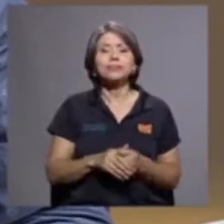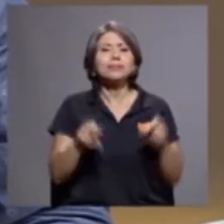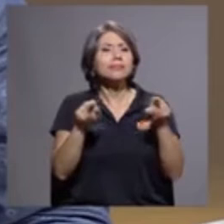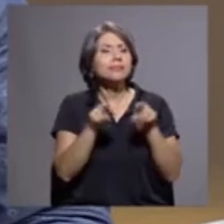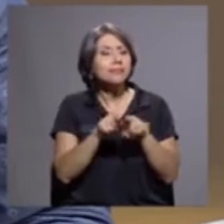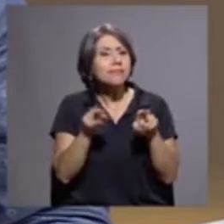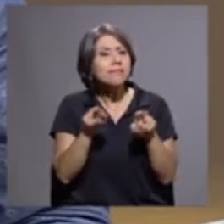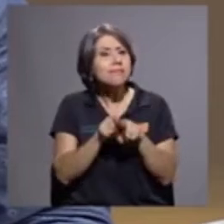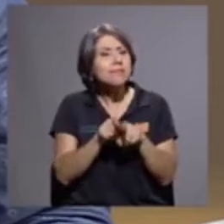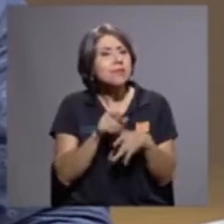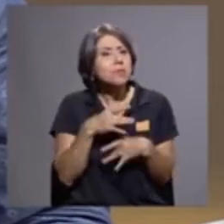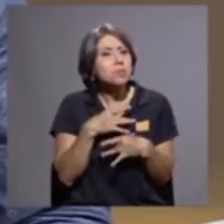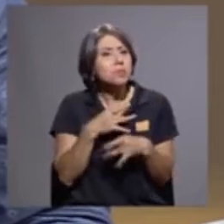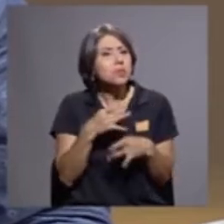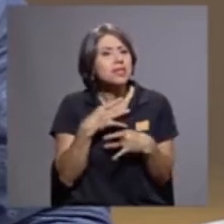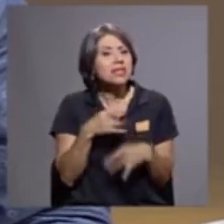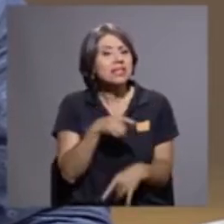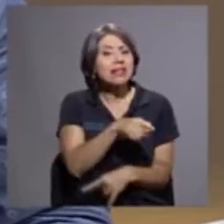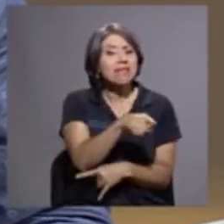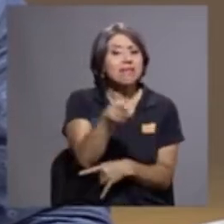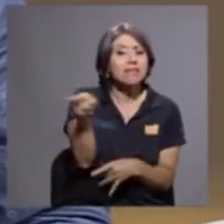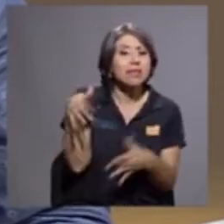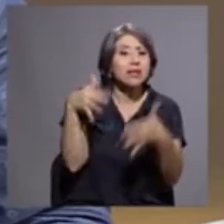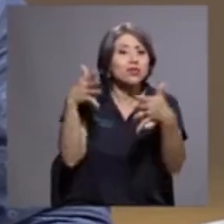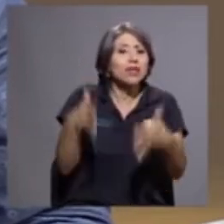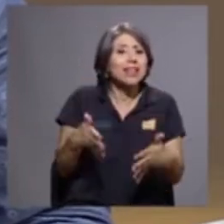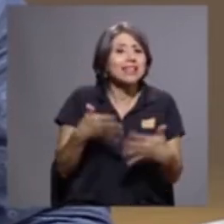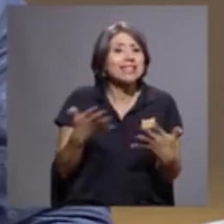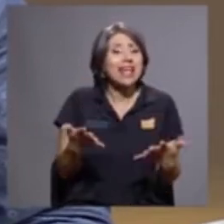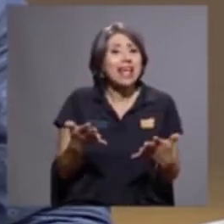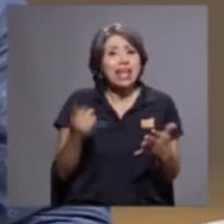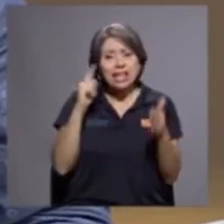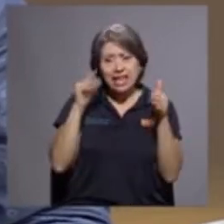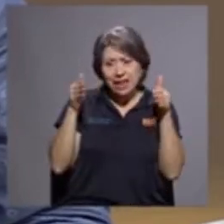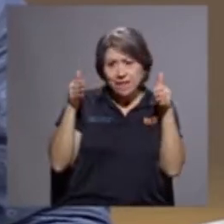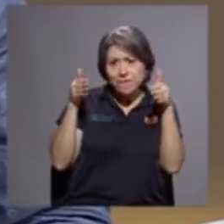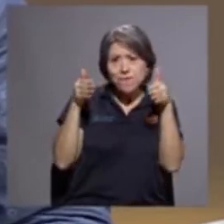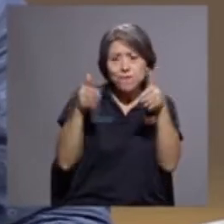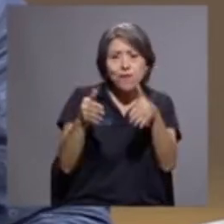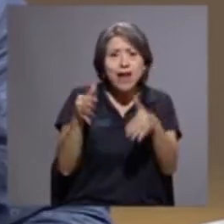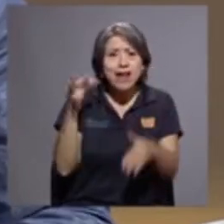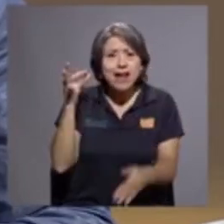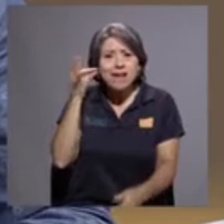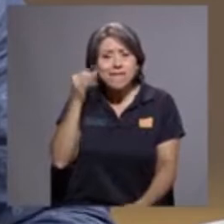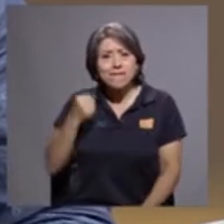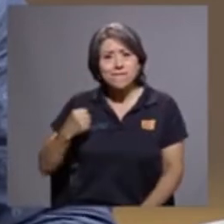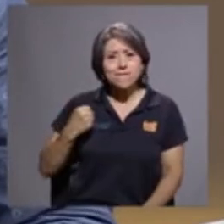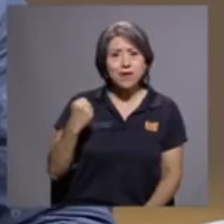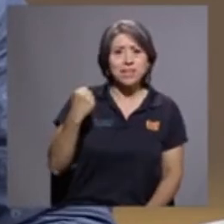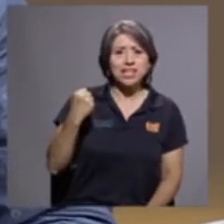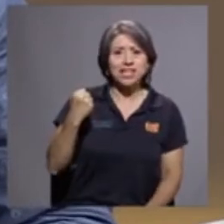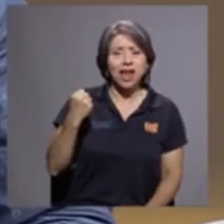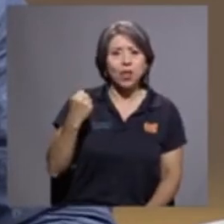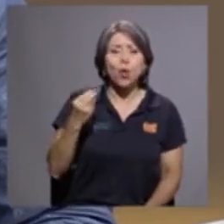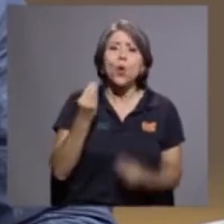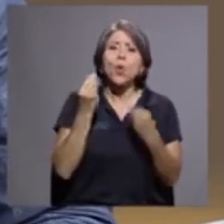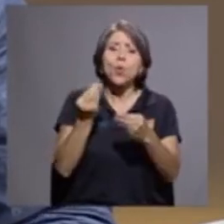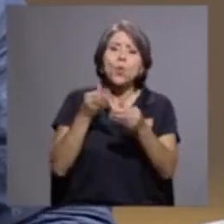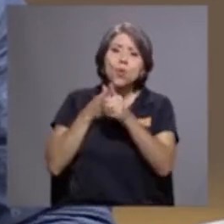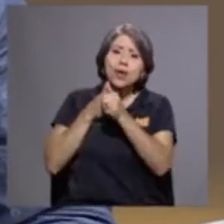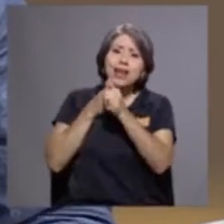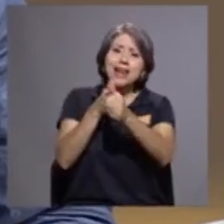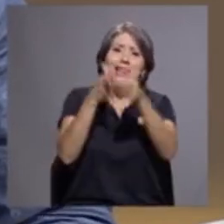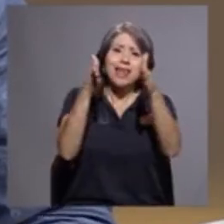parece muy interesante del movimiento estudiantil es que fue feminizado. Feminizado, muy liderado por mujeres,